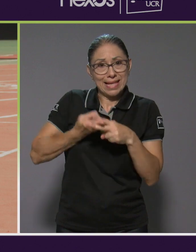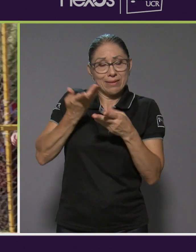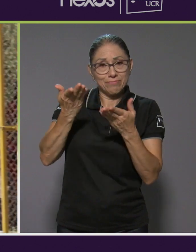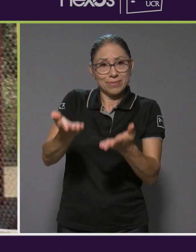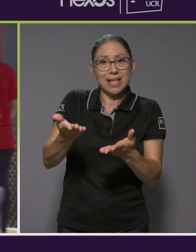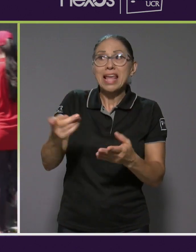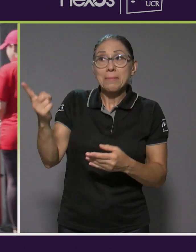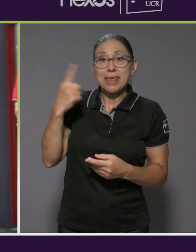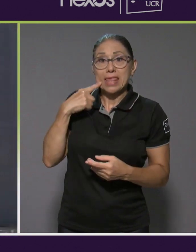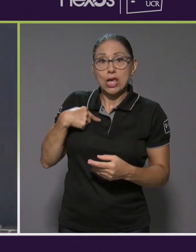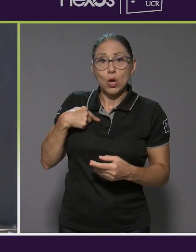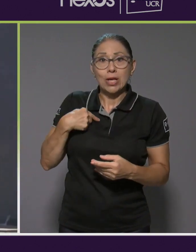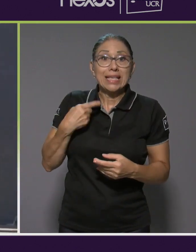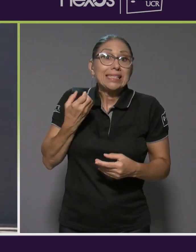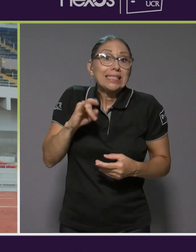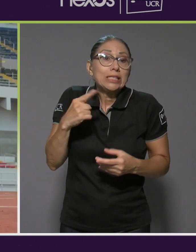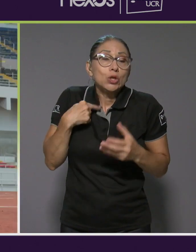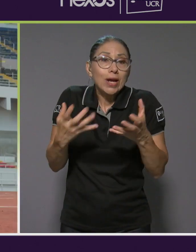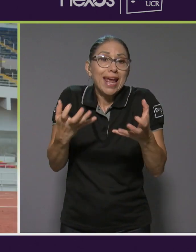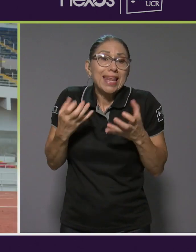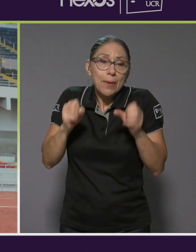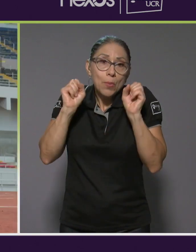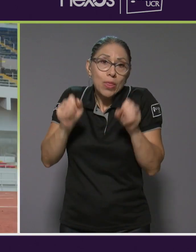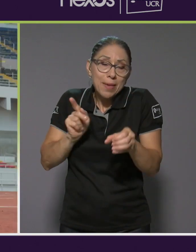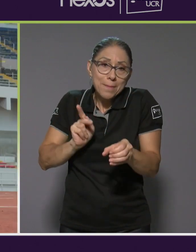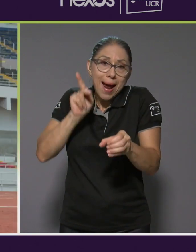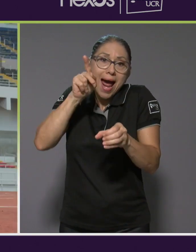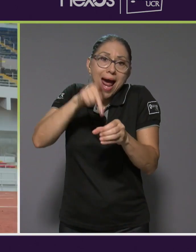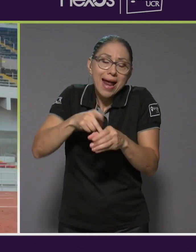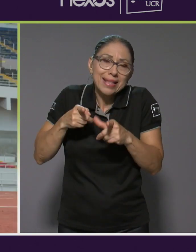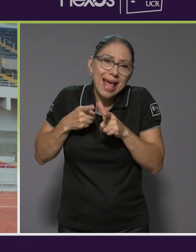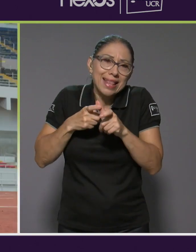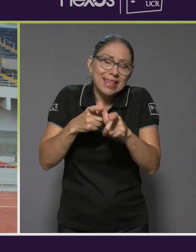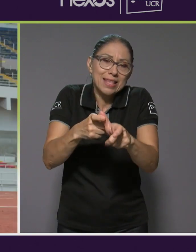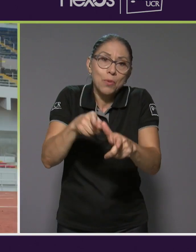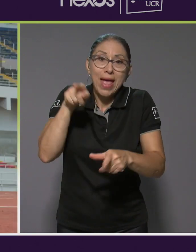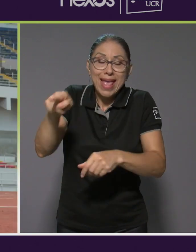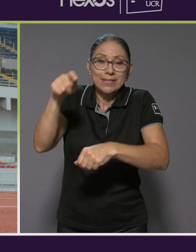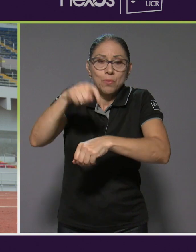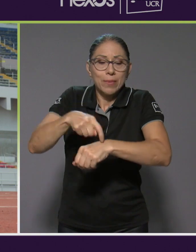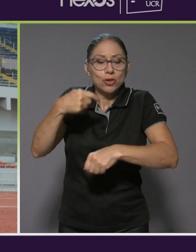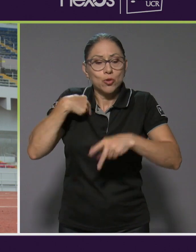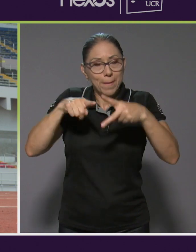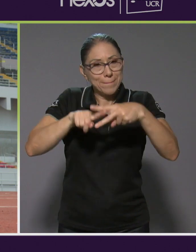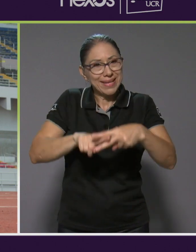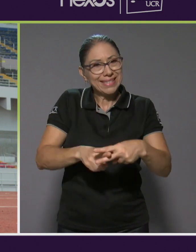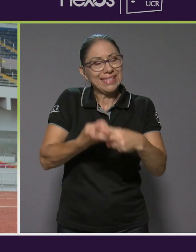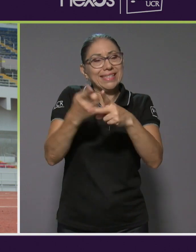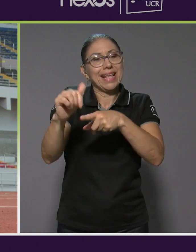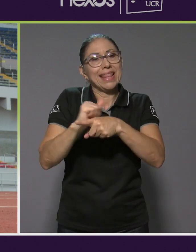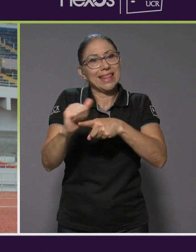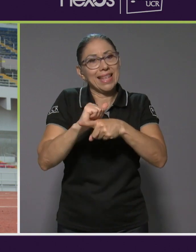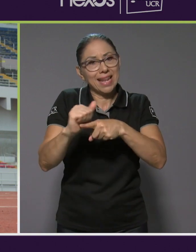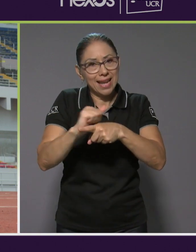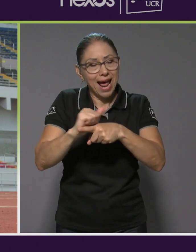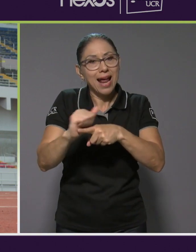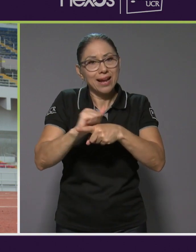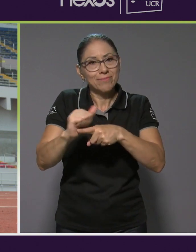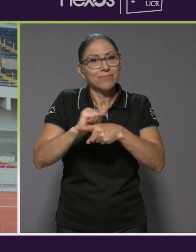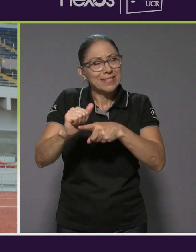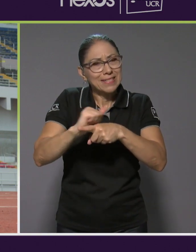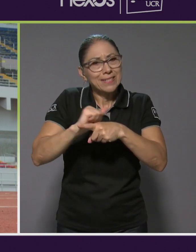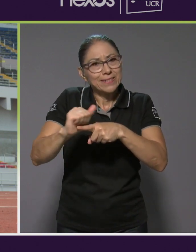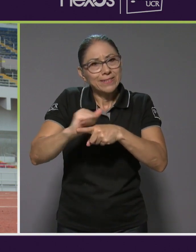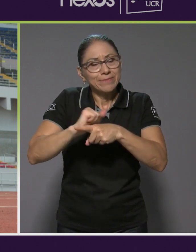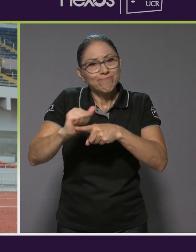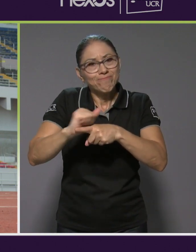metiera allá a meterme en acletismo y desde ahí fue que yo empecé a entrenar y entrenar,